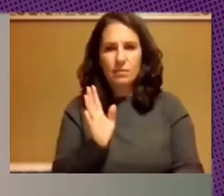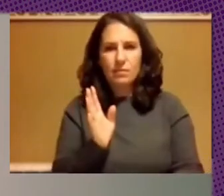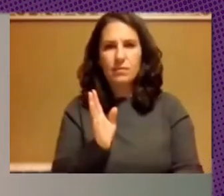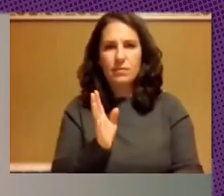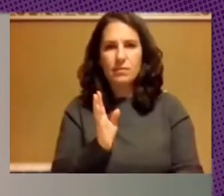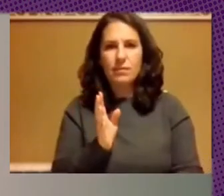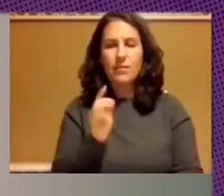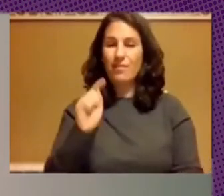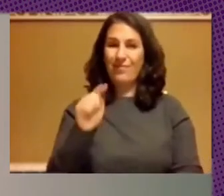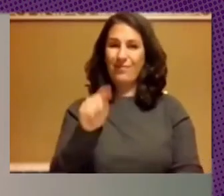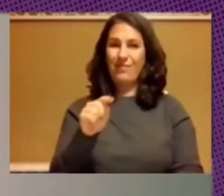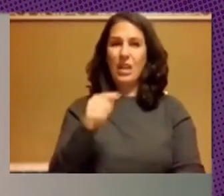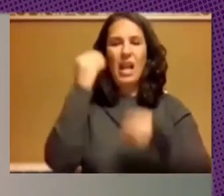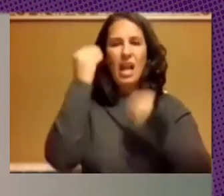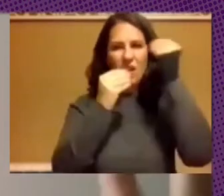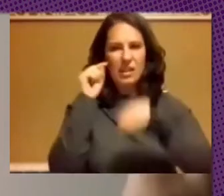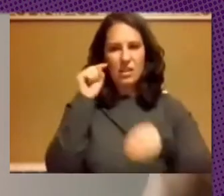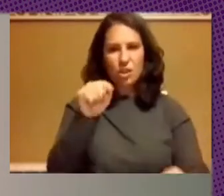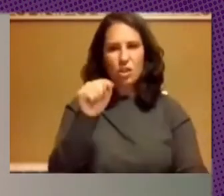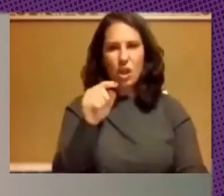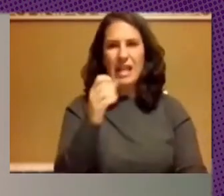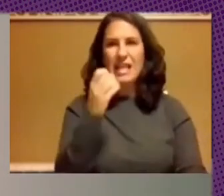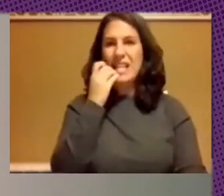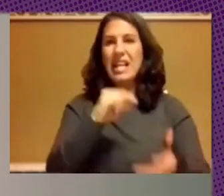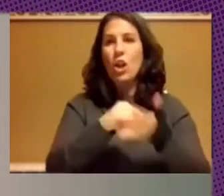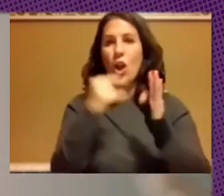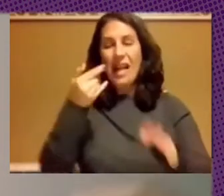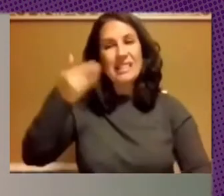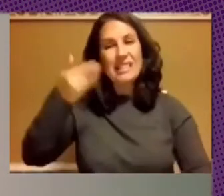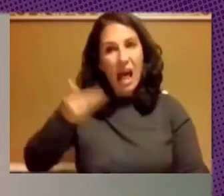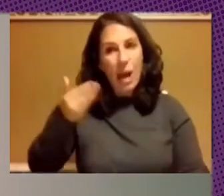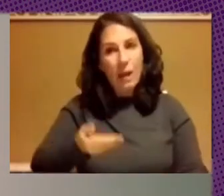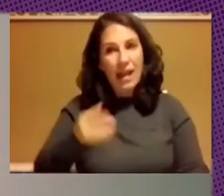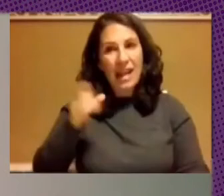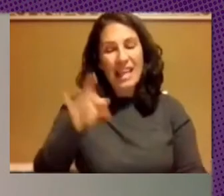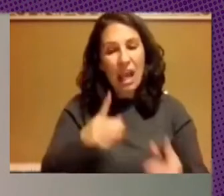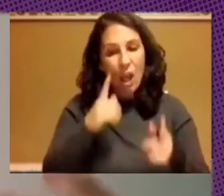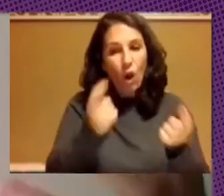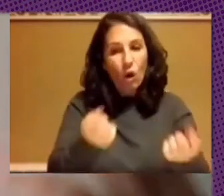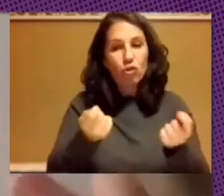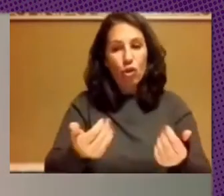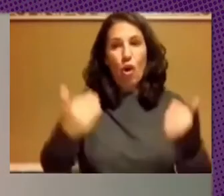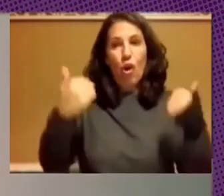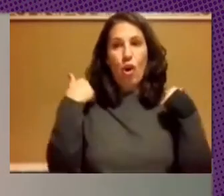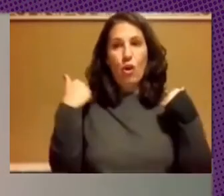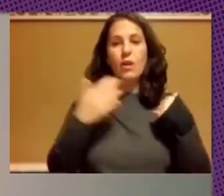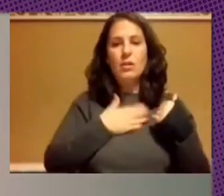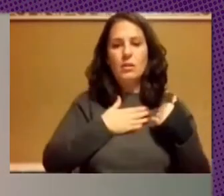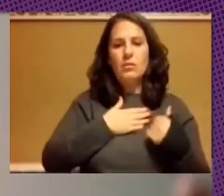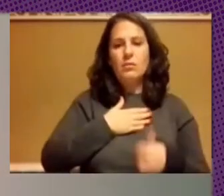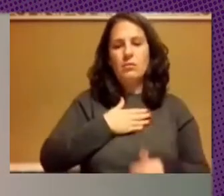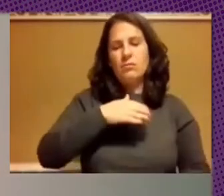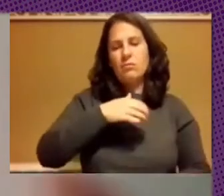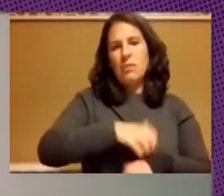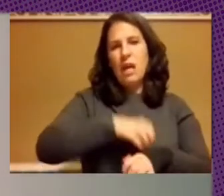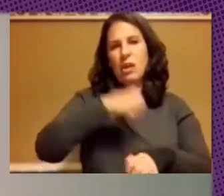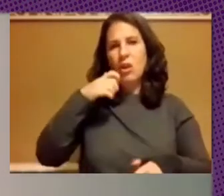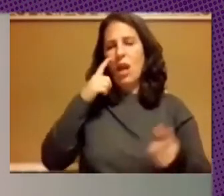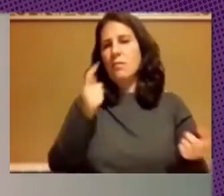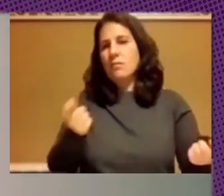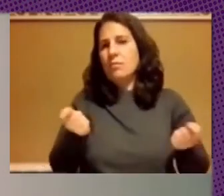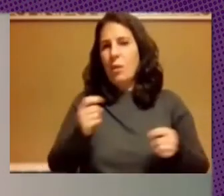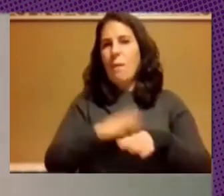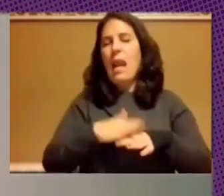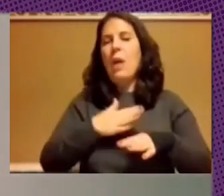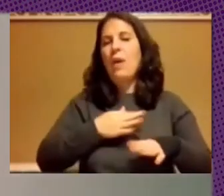ahí está la reflexión o sea si la tecnología es clave quien la controle va a tener una buena parte de los hilos para mover determinadas